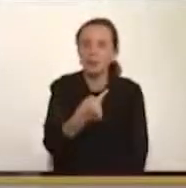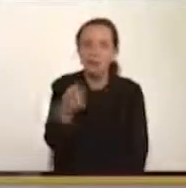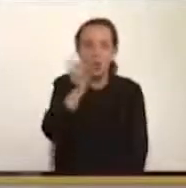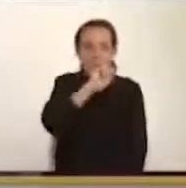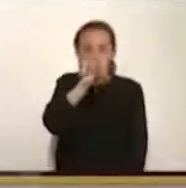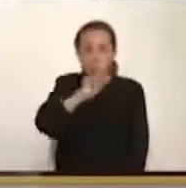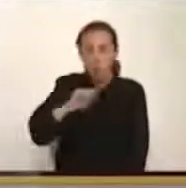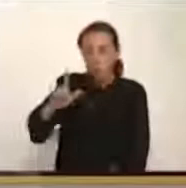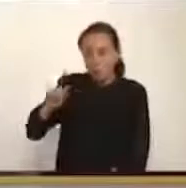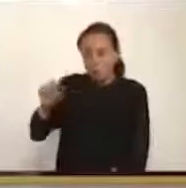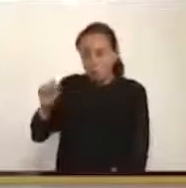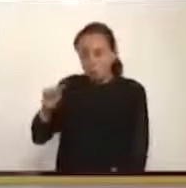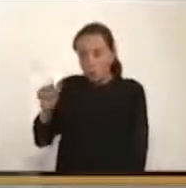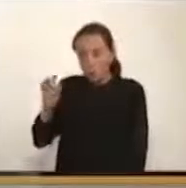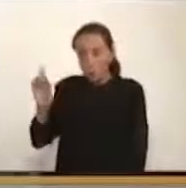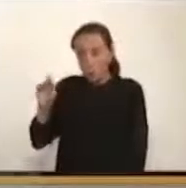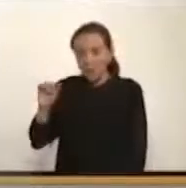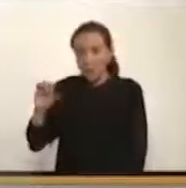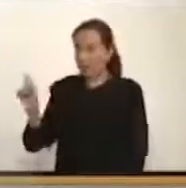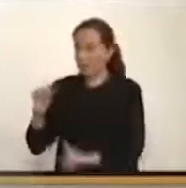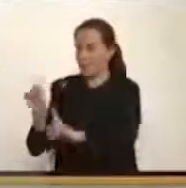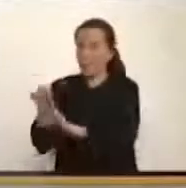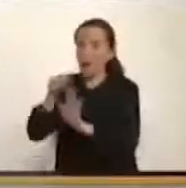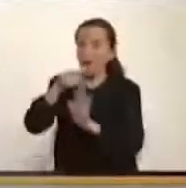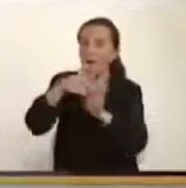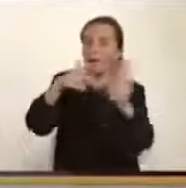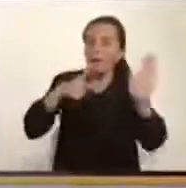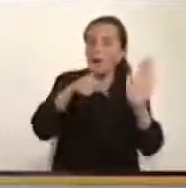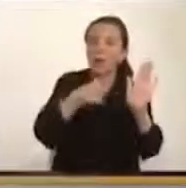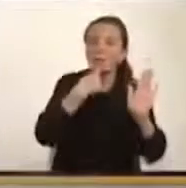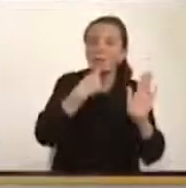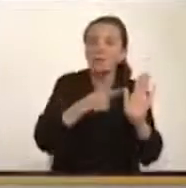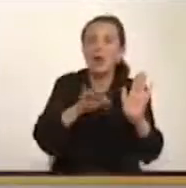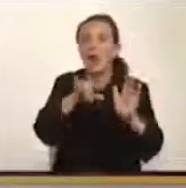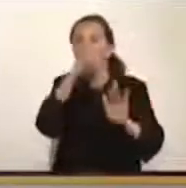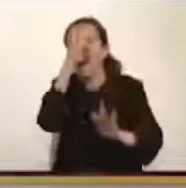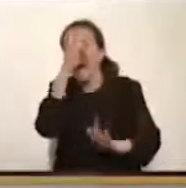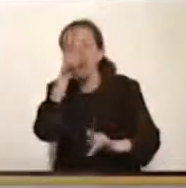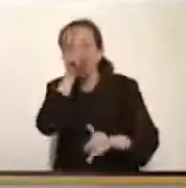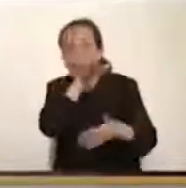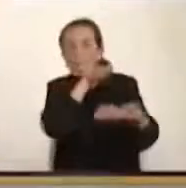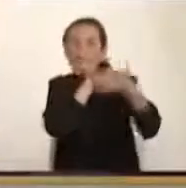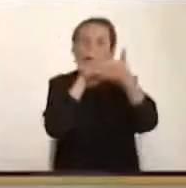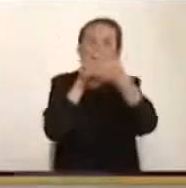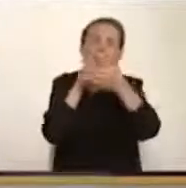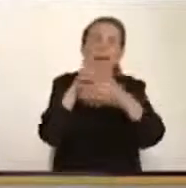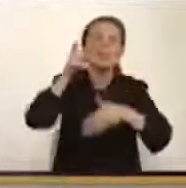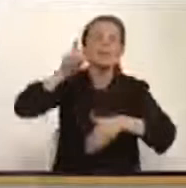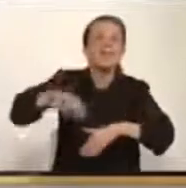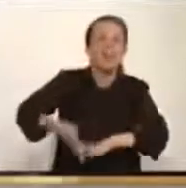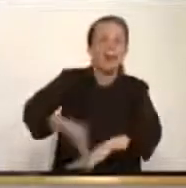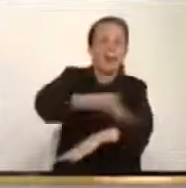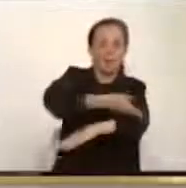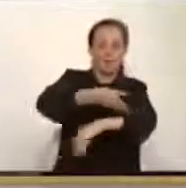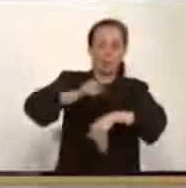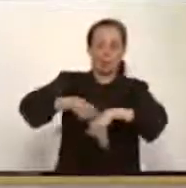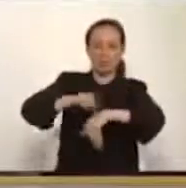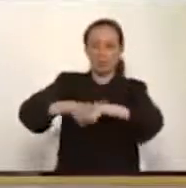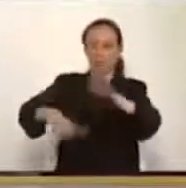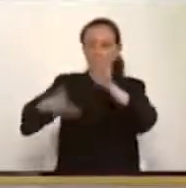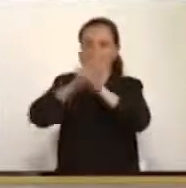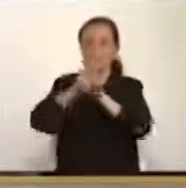Track, que en el evento de haber objeciones, estas se tienen que tramitar antes de que termine esta